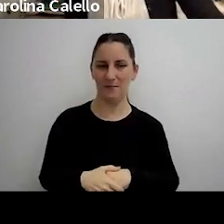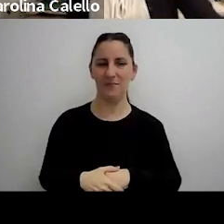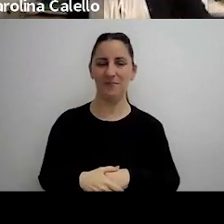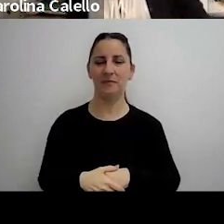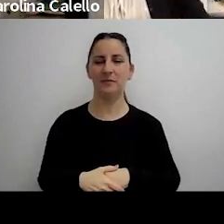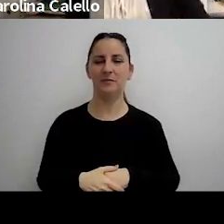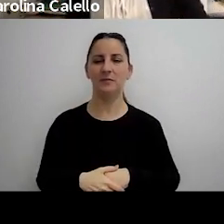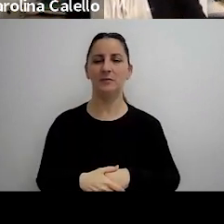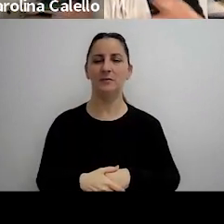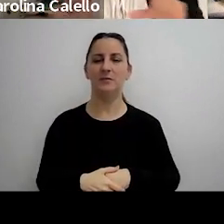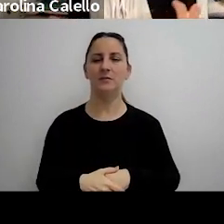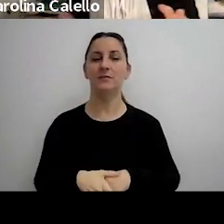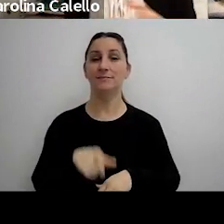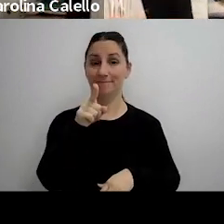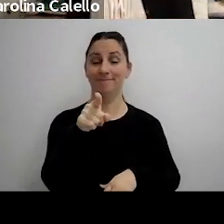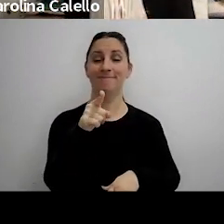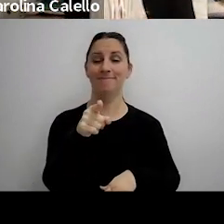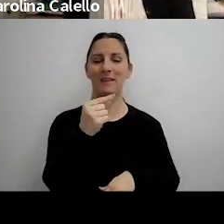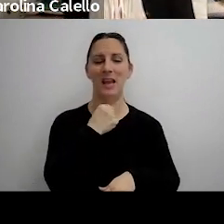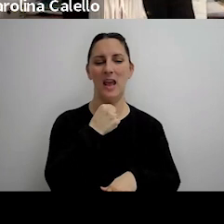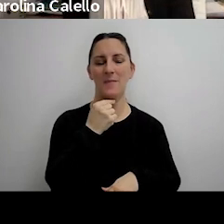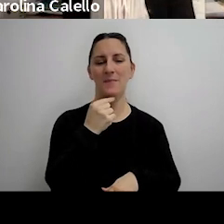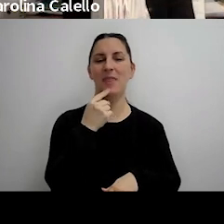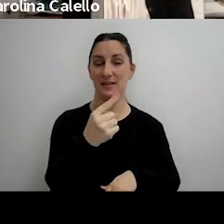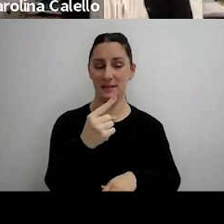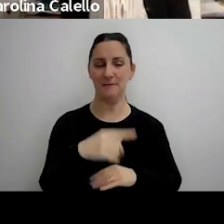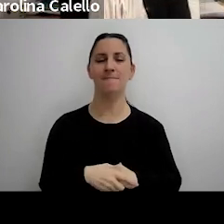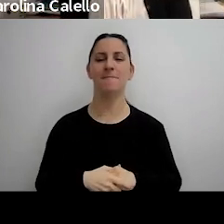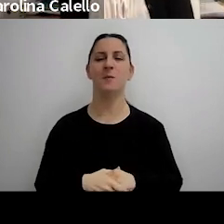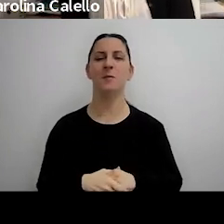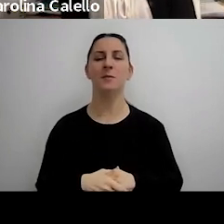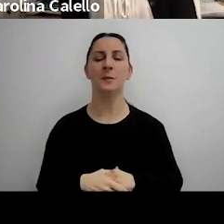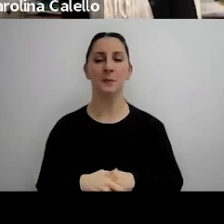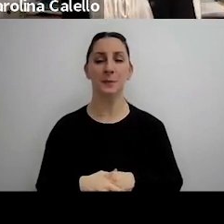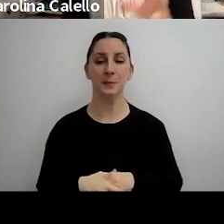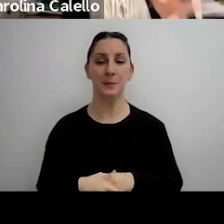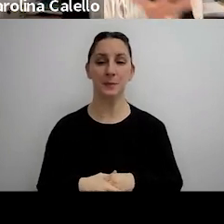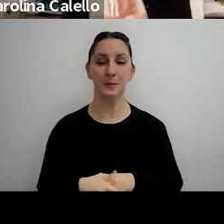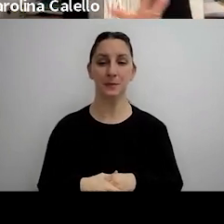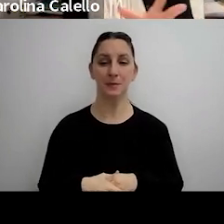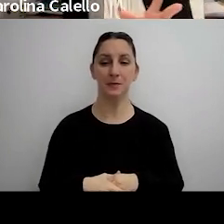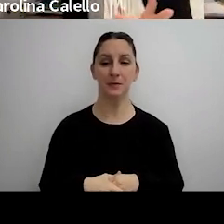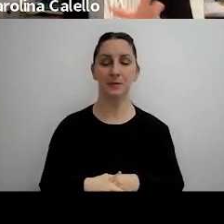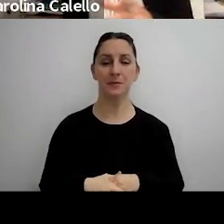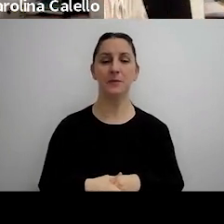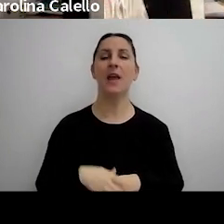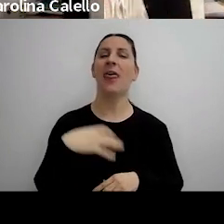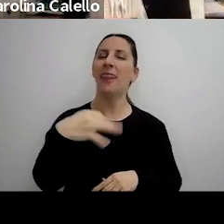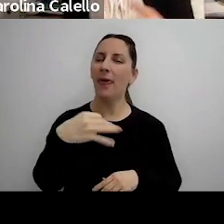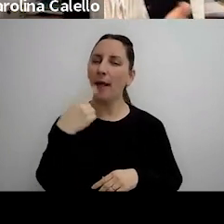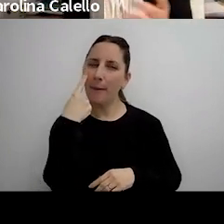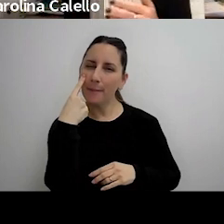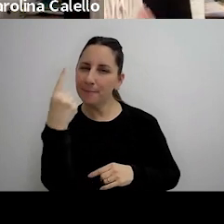y ahí quería señalar la cuestión esta cuestión que hay que distinguir